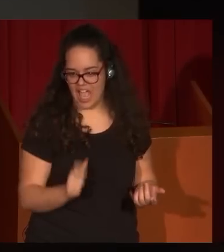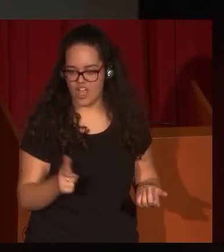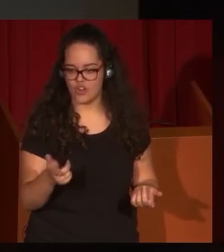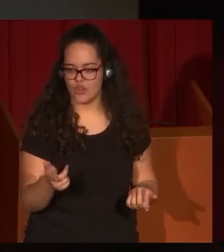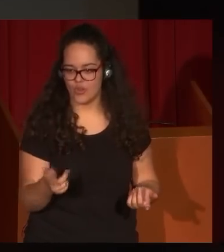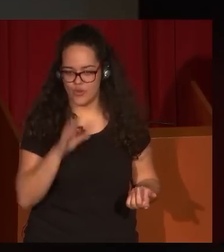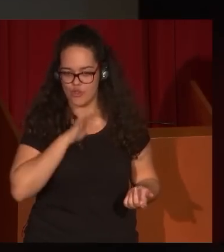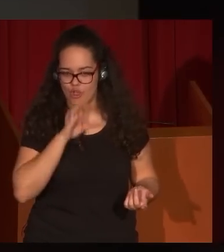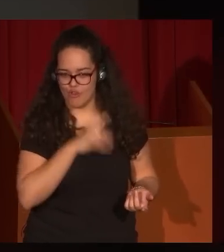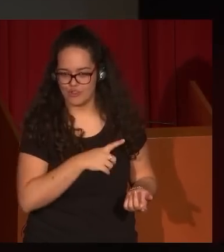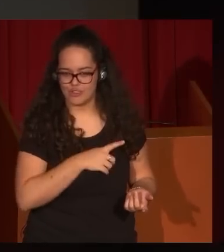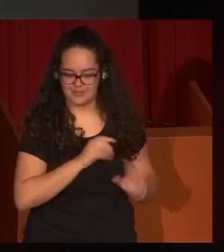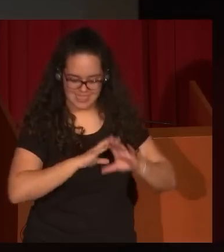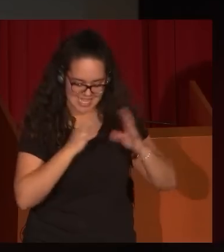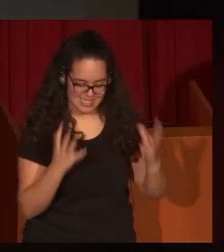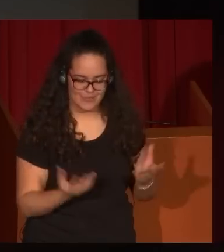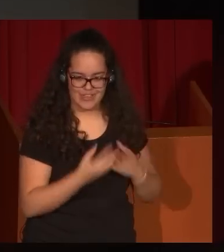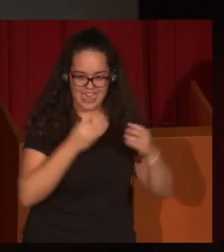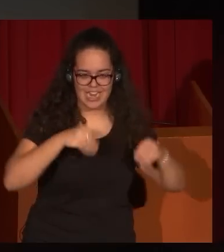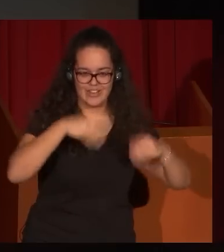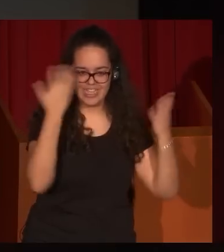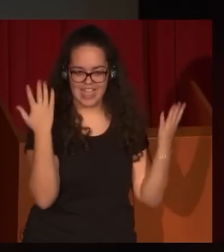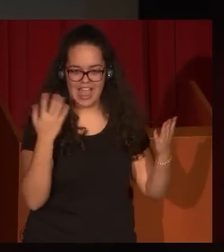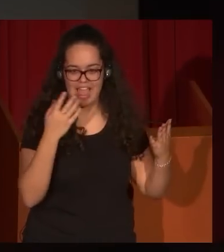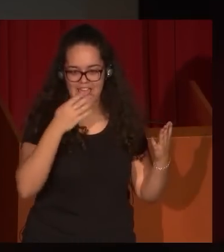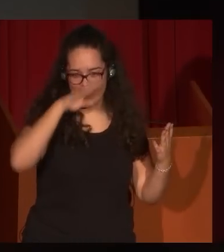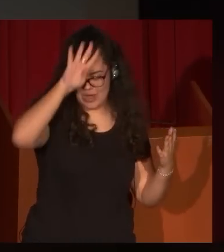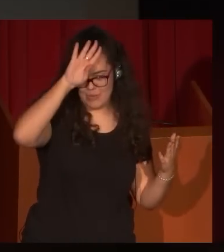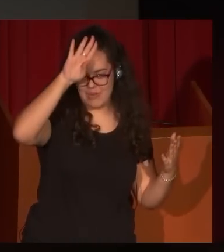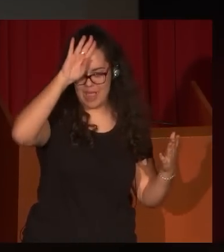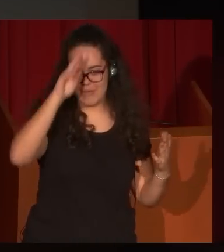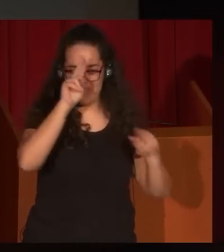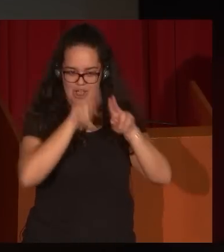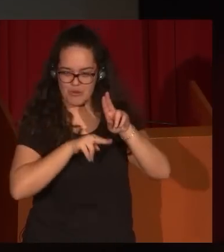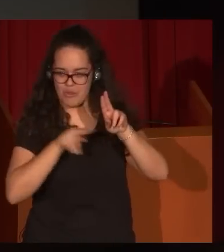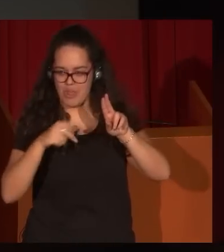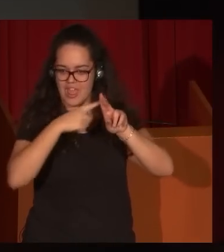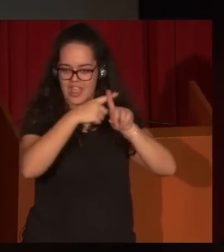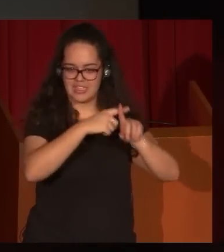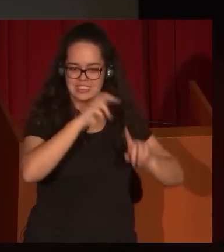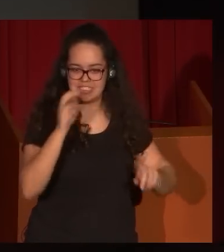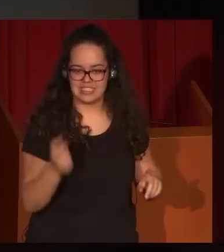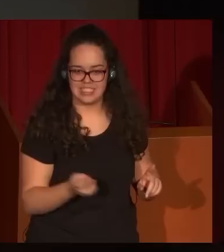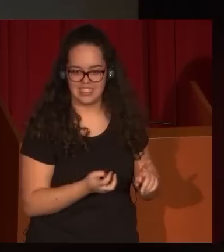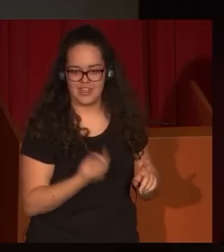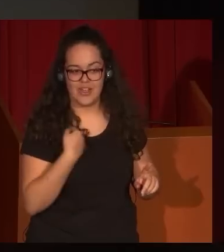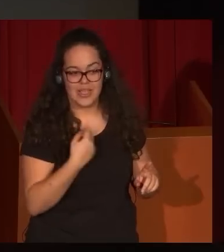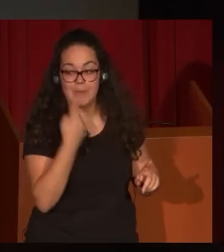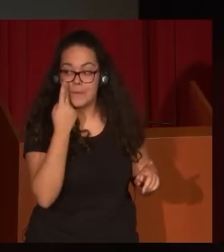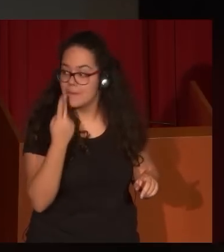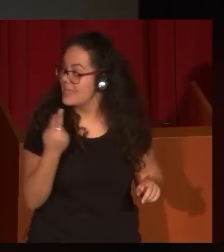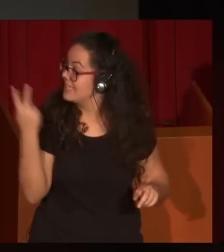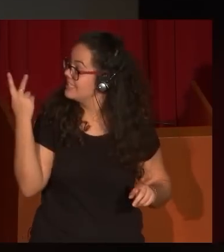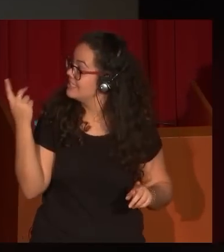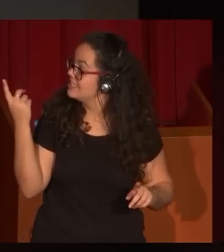como en este mundo de la alegoría, los papas, de las cruces abaciales, etcétera, lo que asoma es